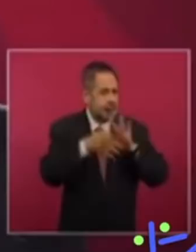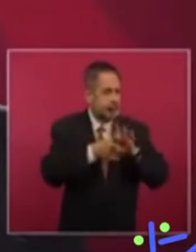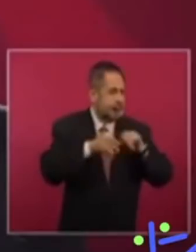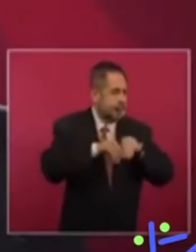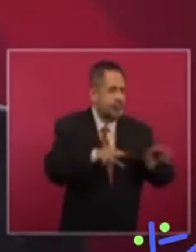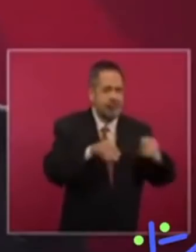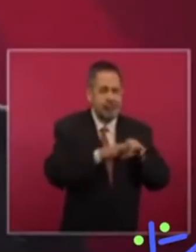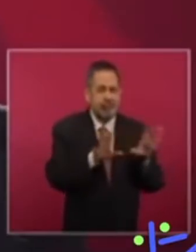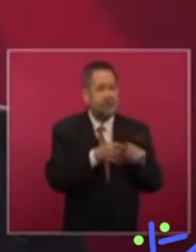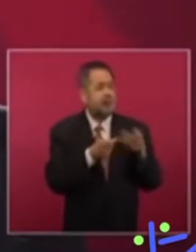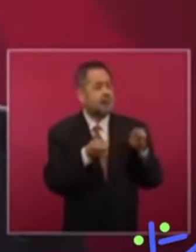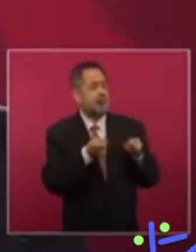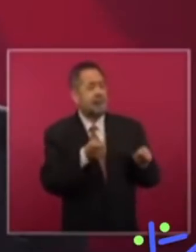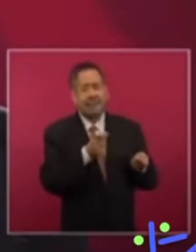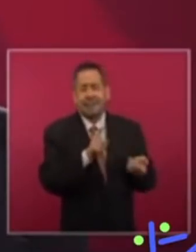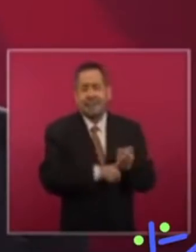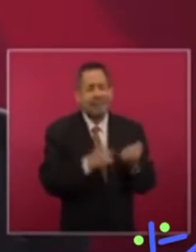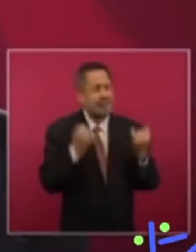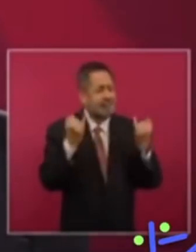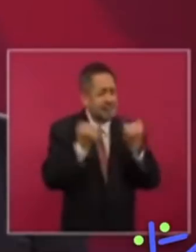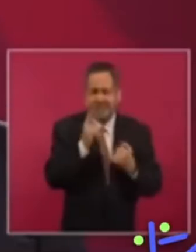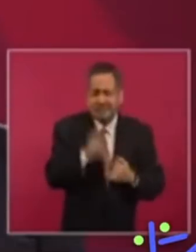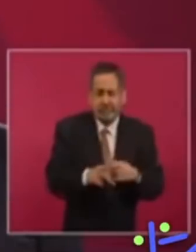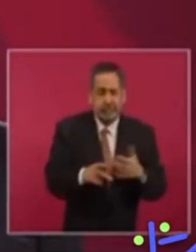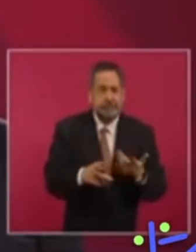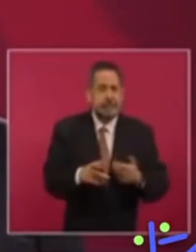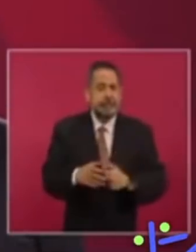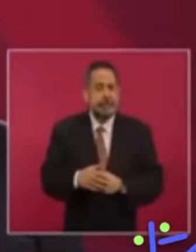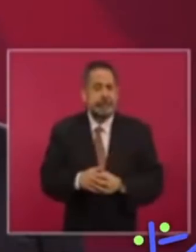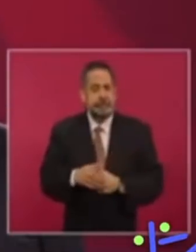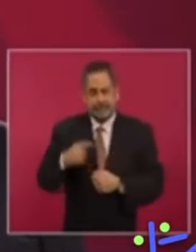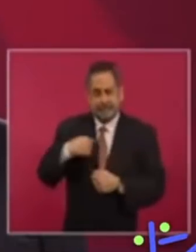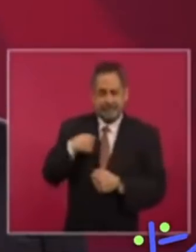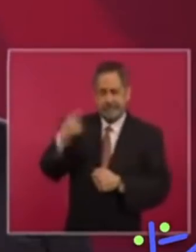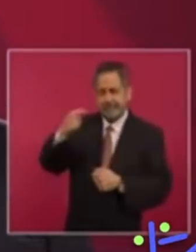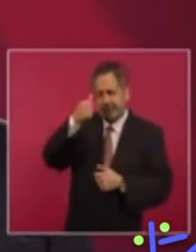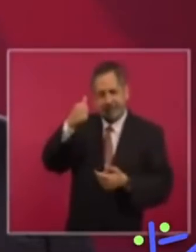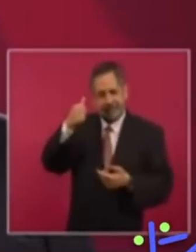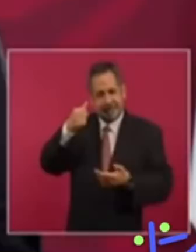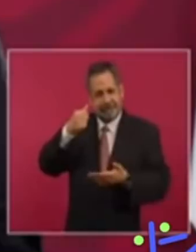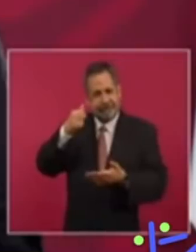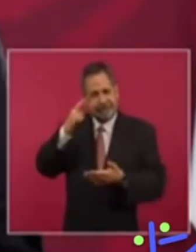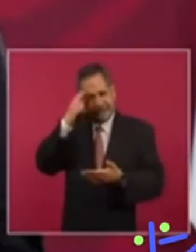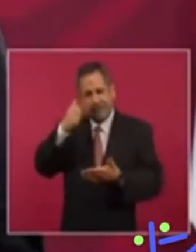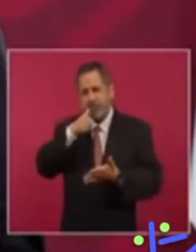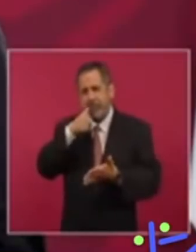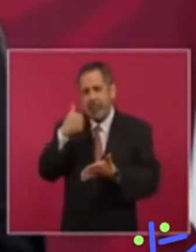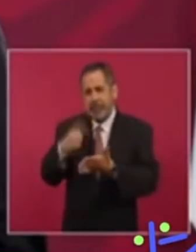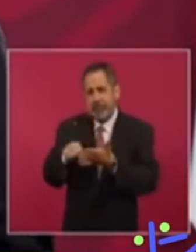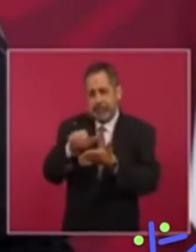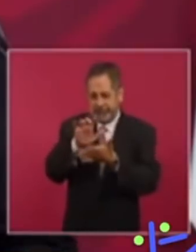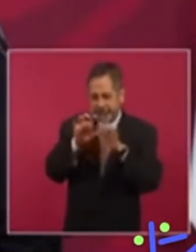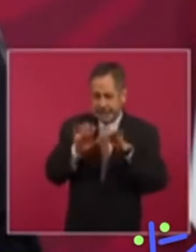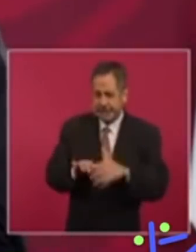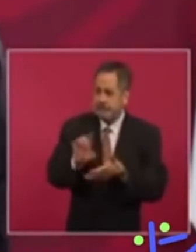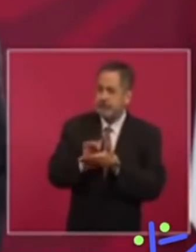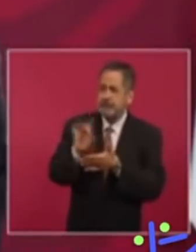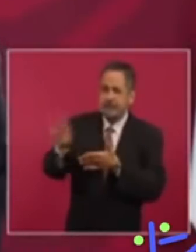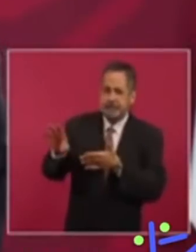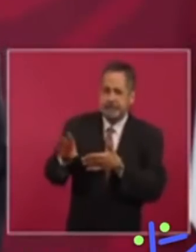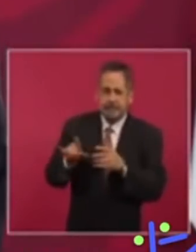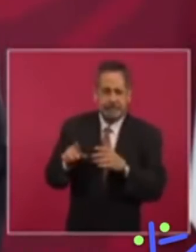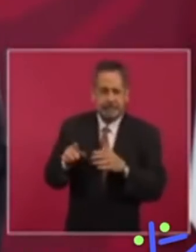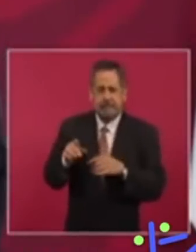Y bueno, pues como vamos a escuchar, realmente lo que se vivía en México no está muy alejado de los